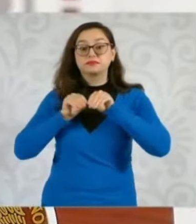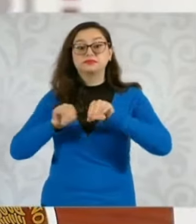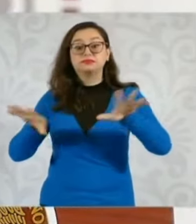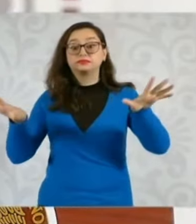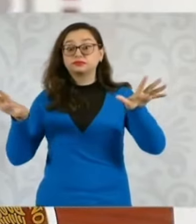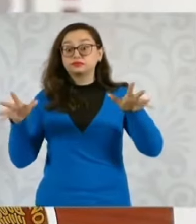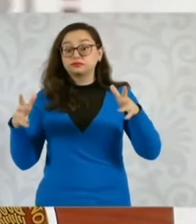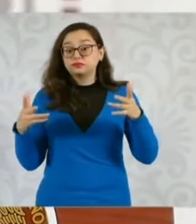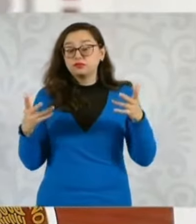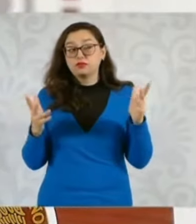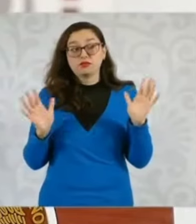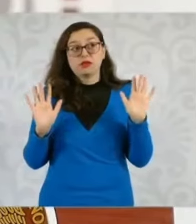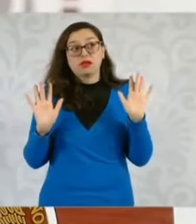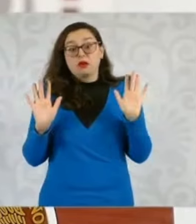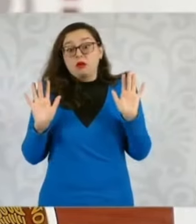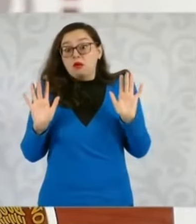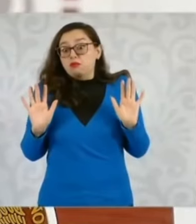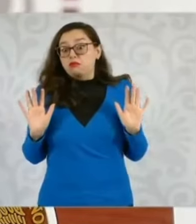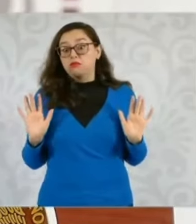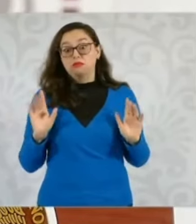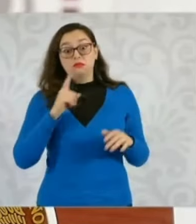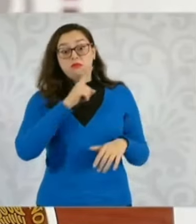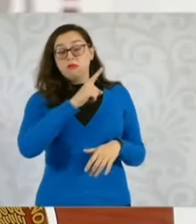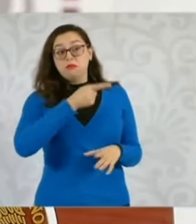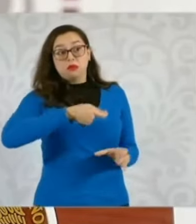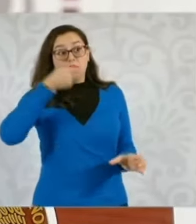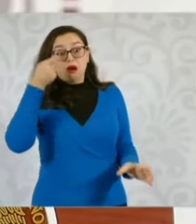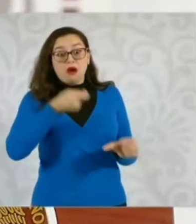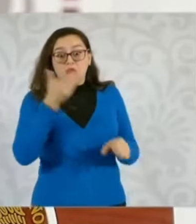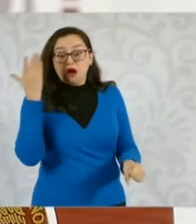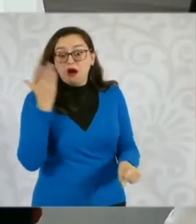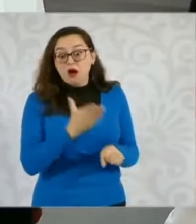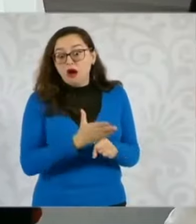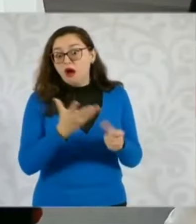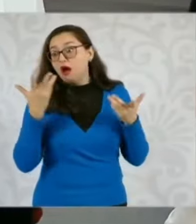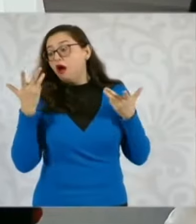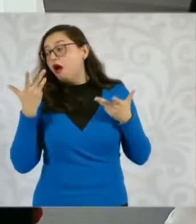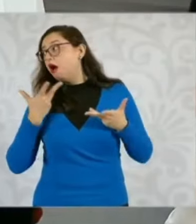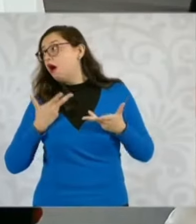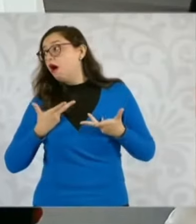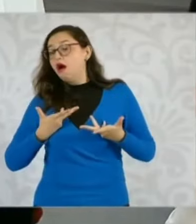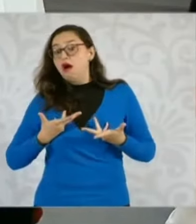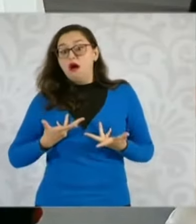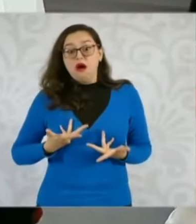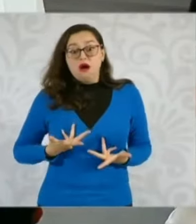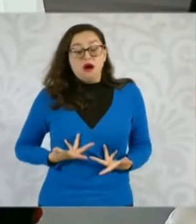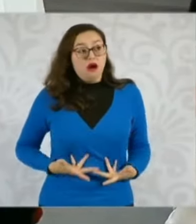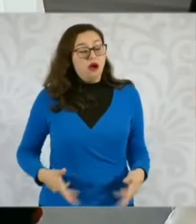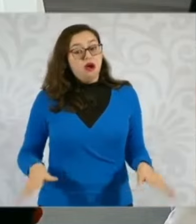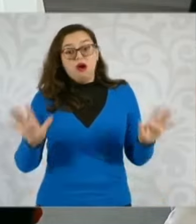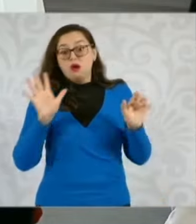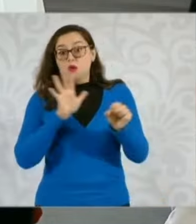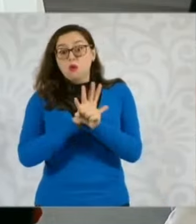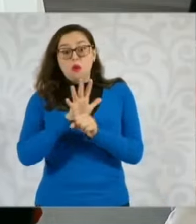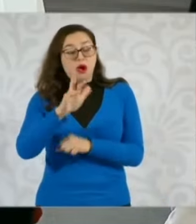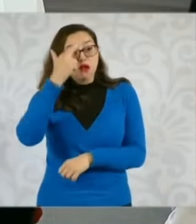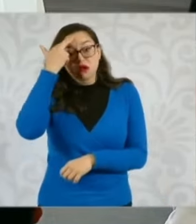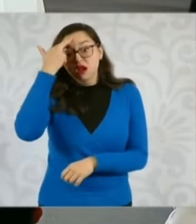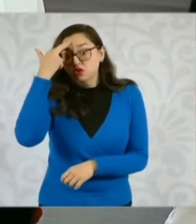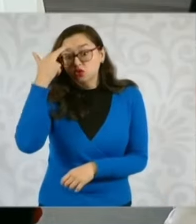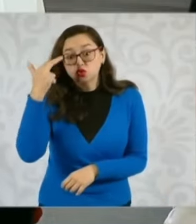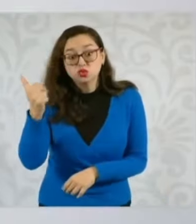sabe por qué lo sentenciaron después de cinco años de juicio. Ahora resulta que no hay pruebas